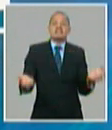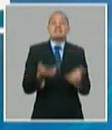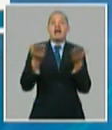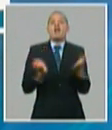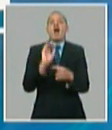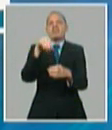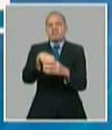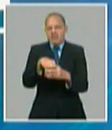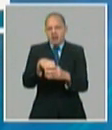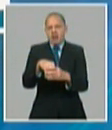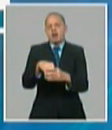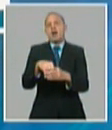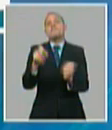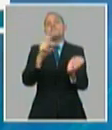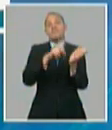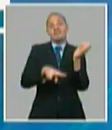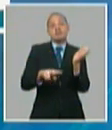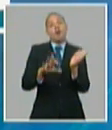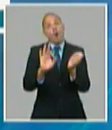territorial que está aprobada